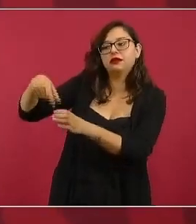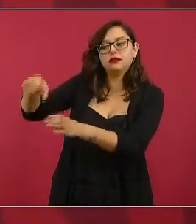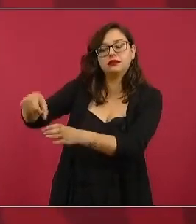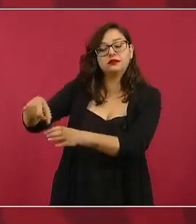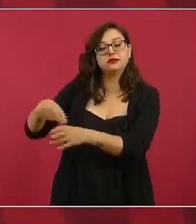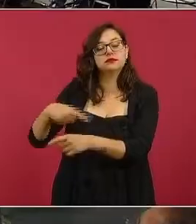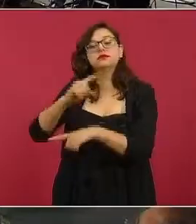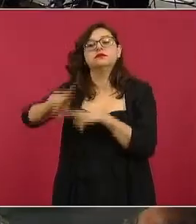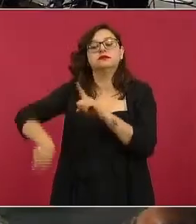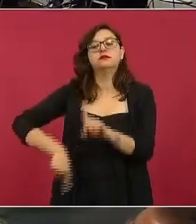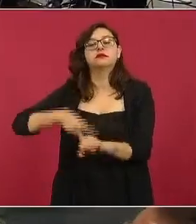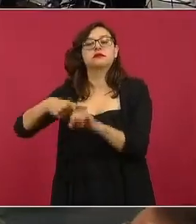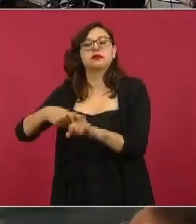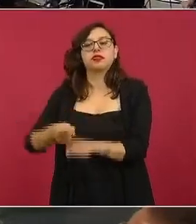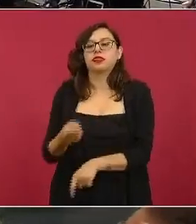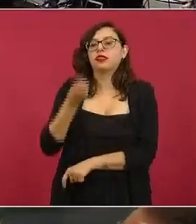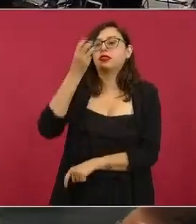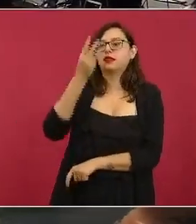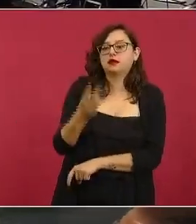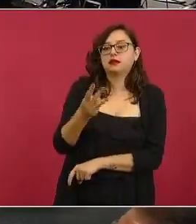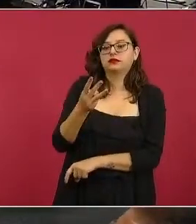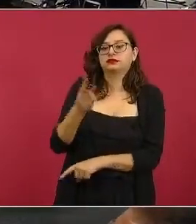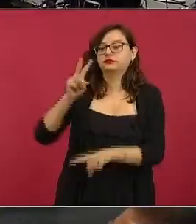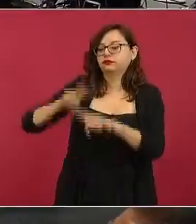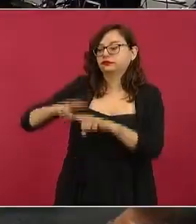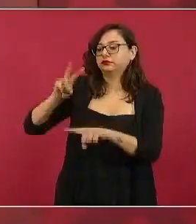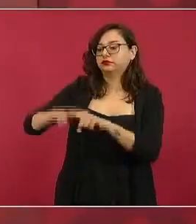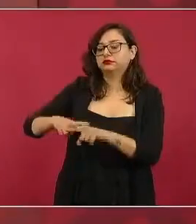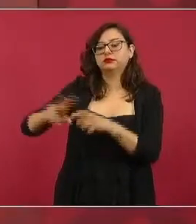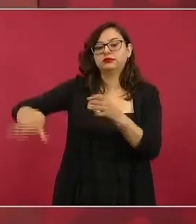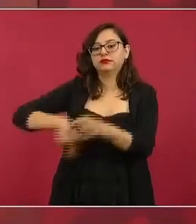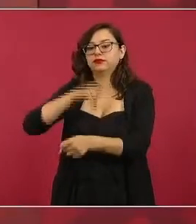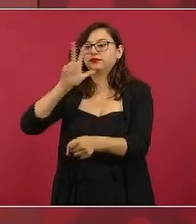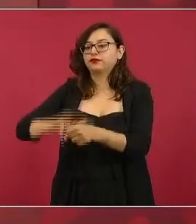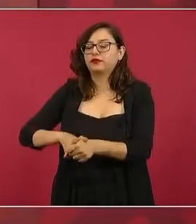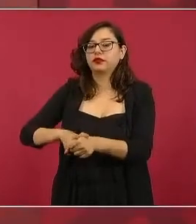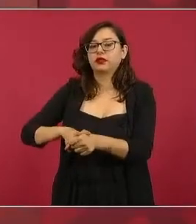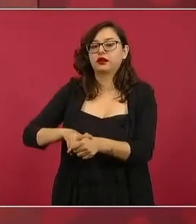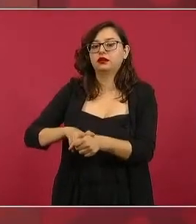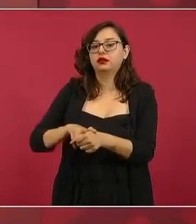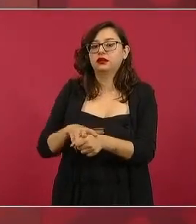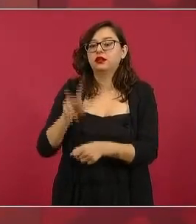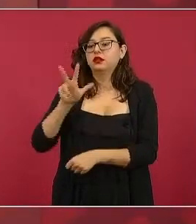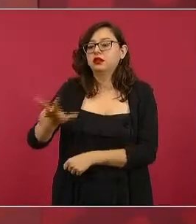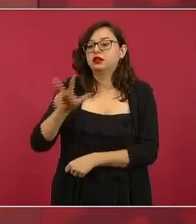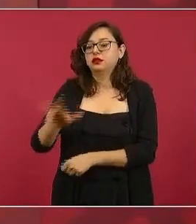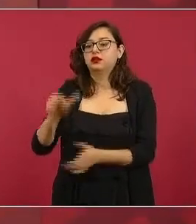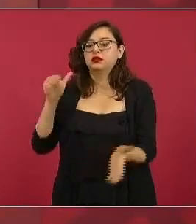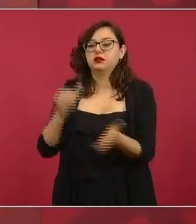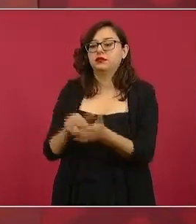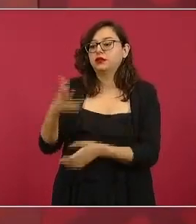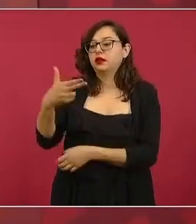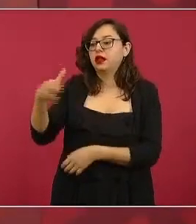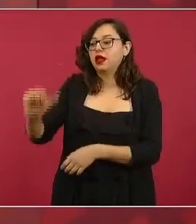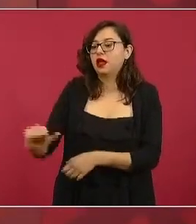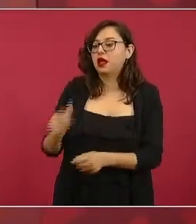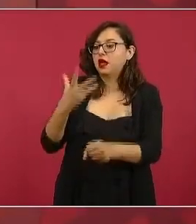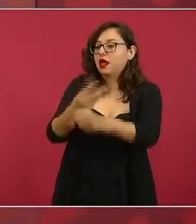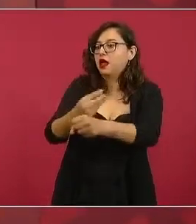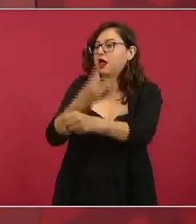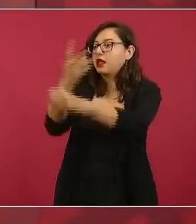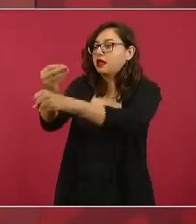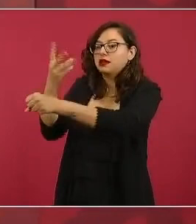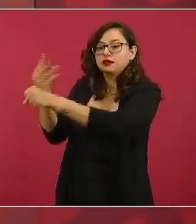naturales de 18 mil hectáreas en